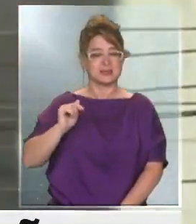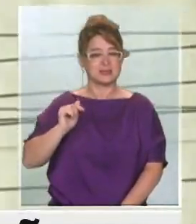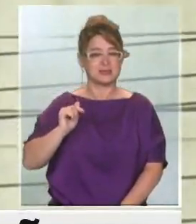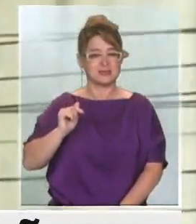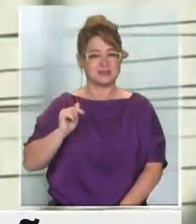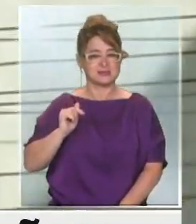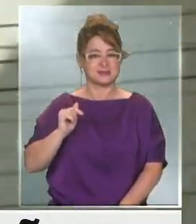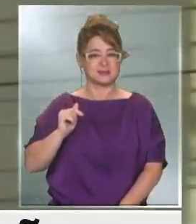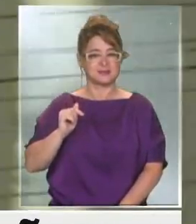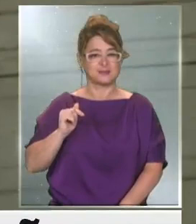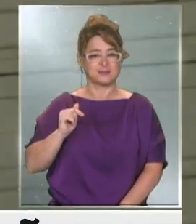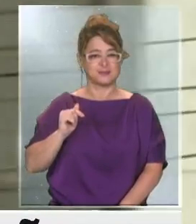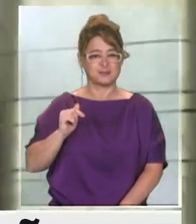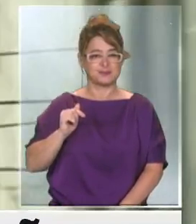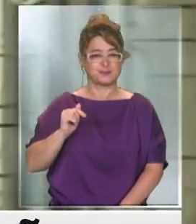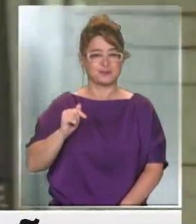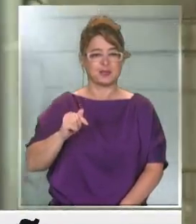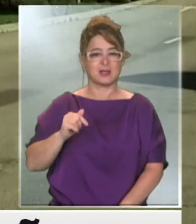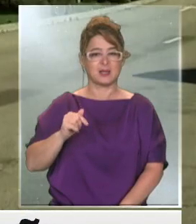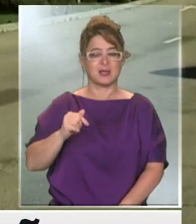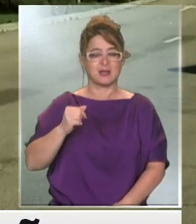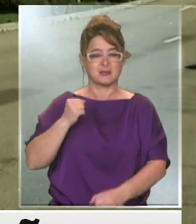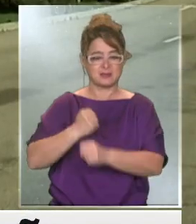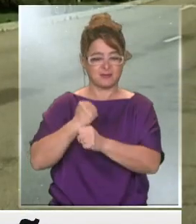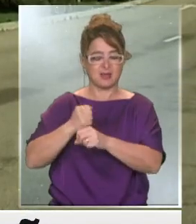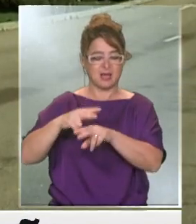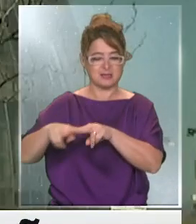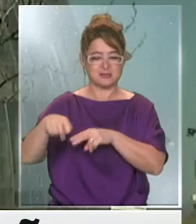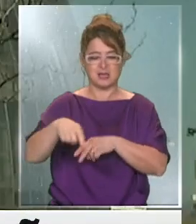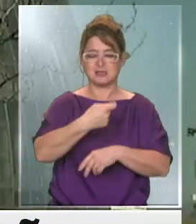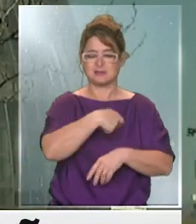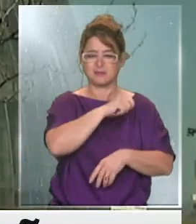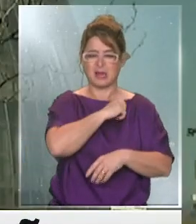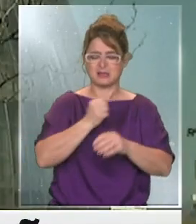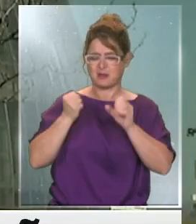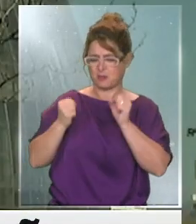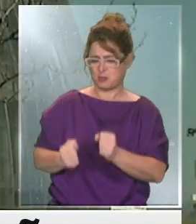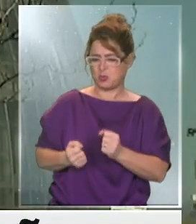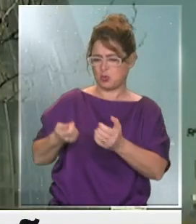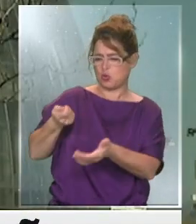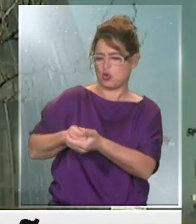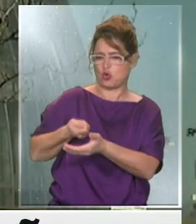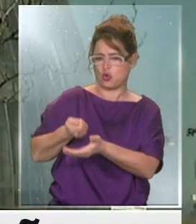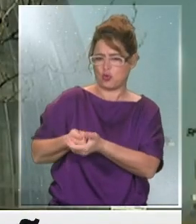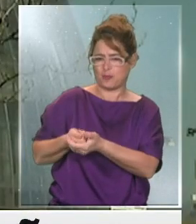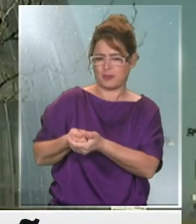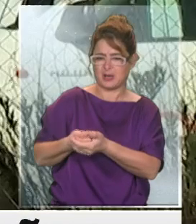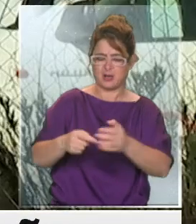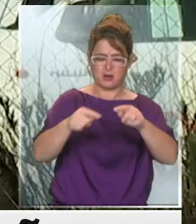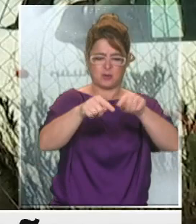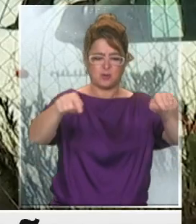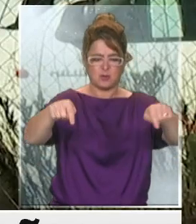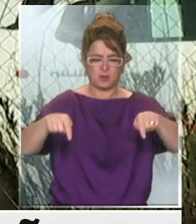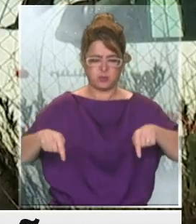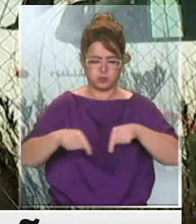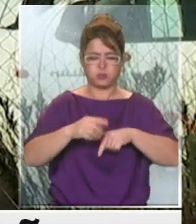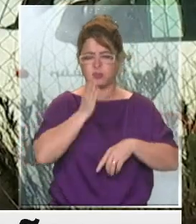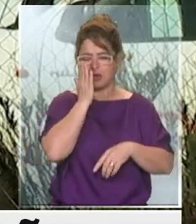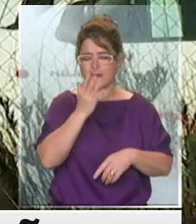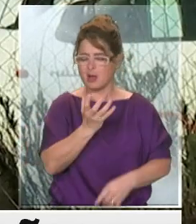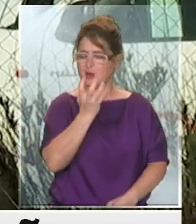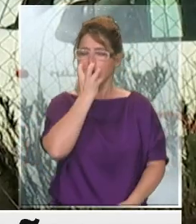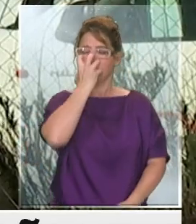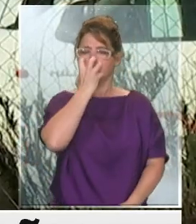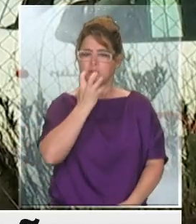los elaboran. ¿Han podido comprar o acceder a mayores ventiladores mecánicos? Porque en los